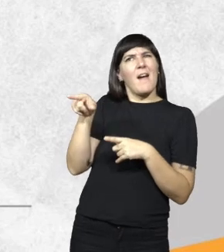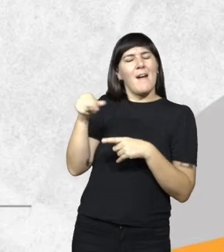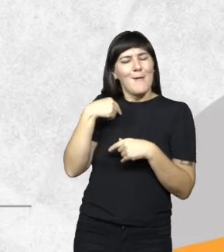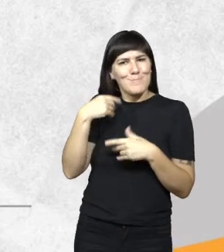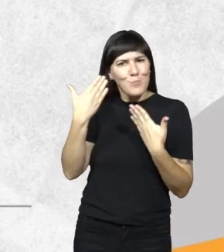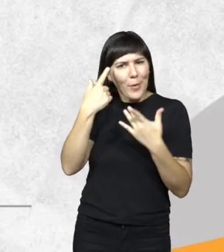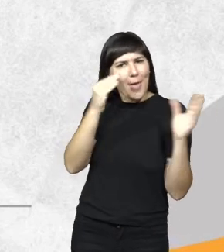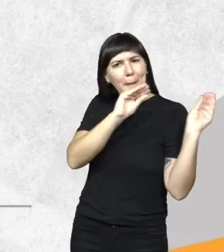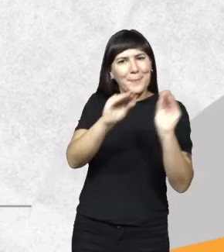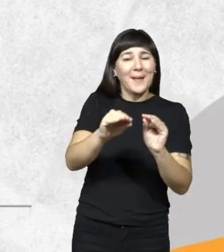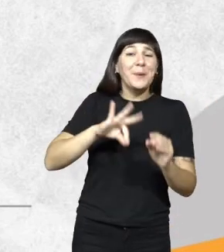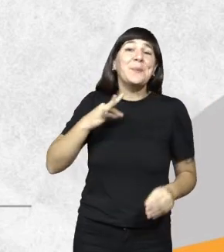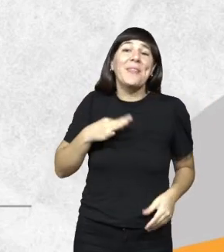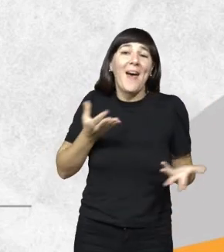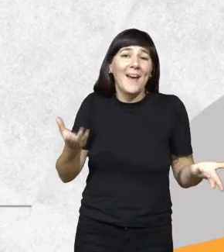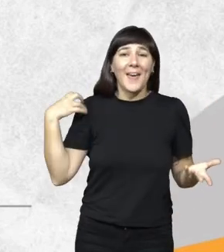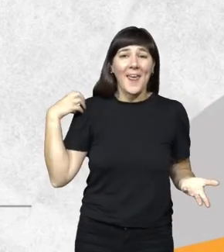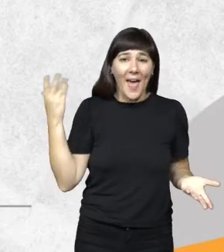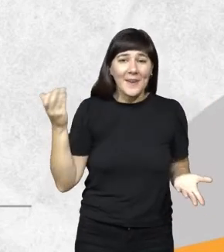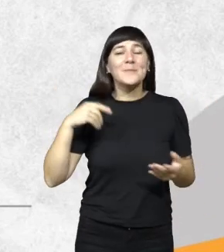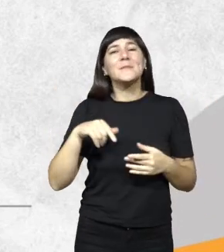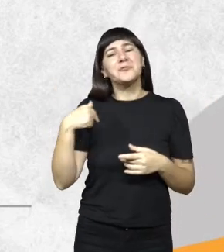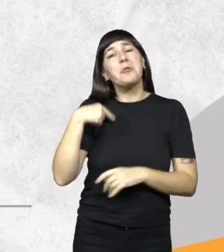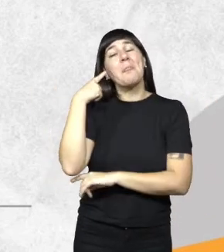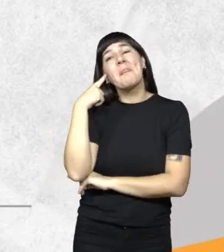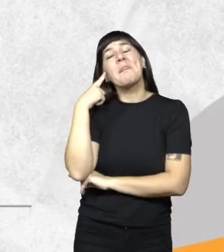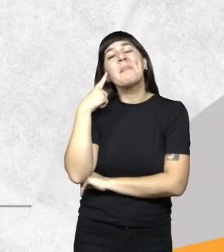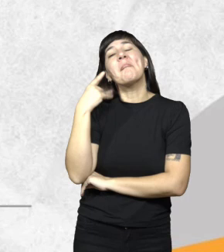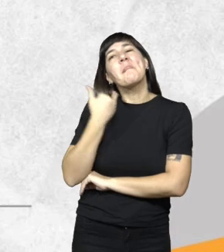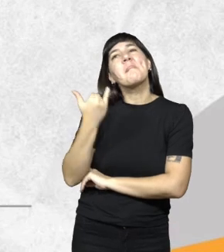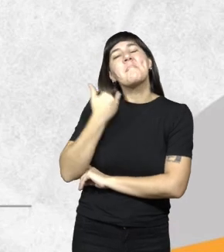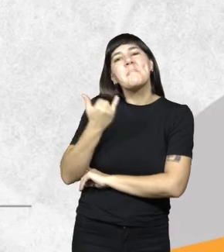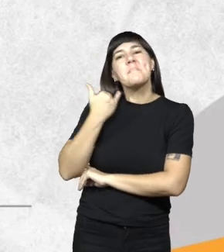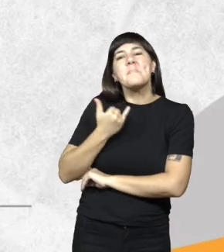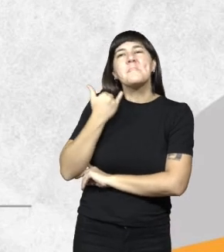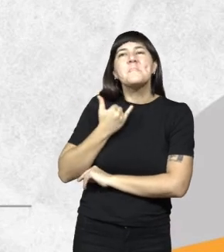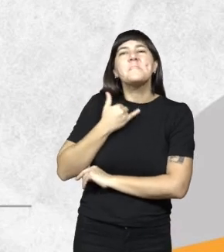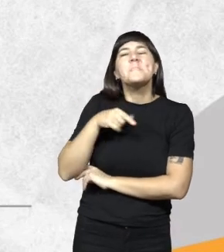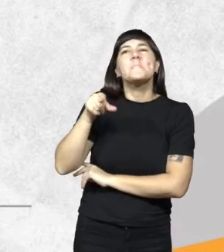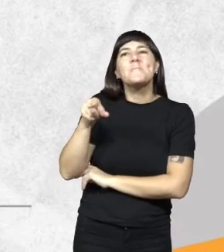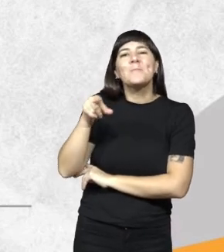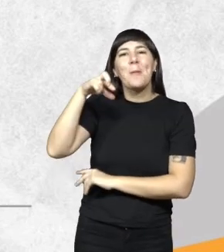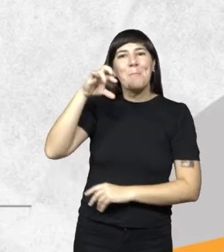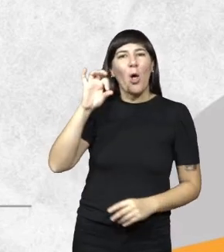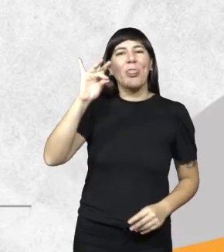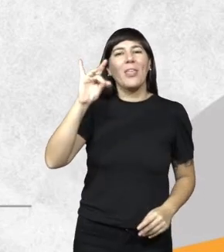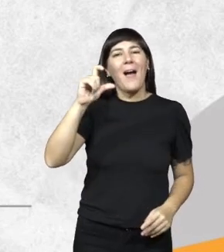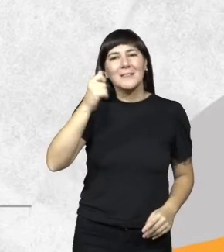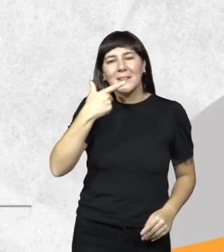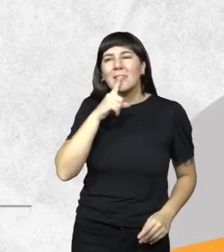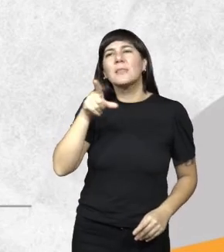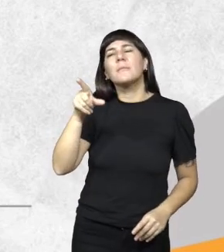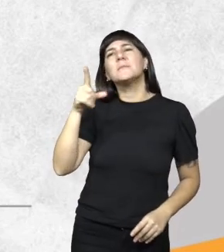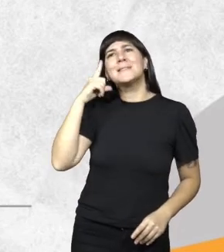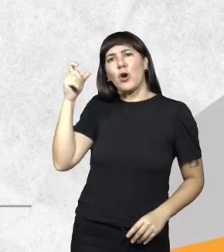aplicar a la vida en general. Entonces, digo, bueno, voy a seguir escuchando el podcast. Y el podcast hablaba, el psicólogo